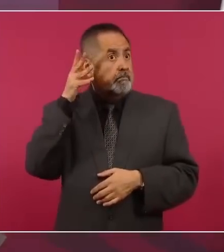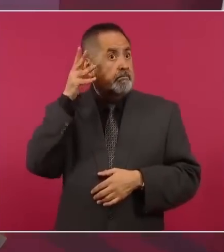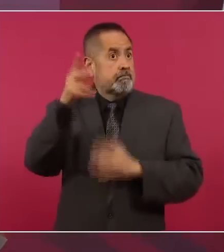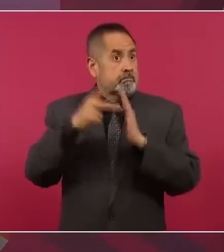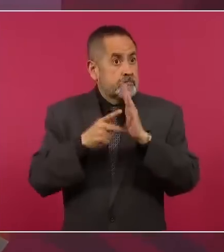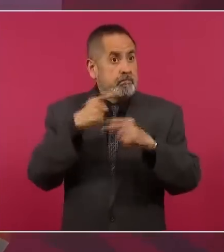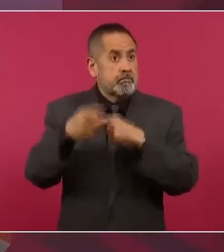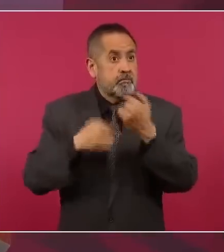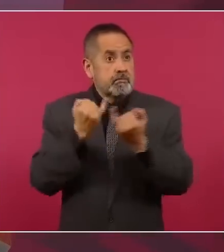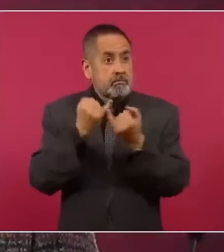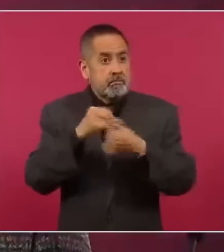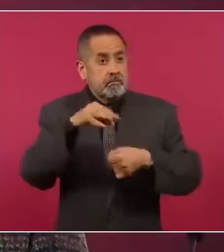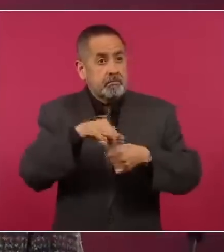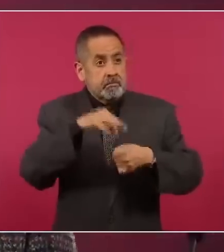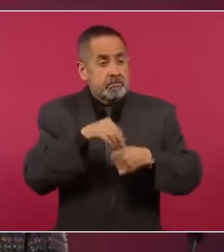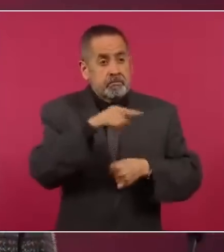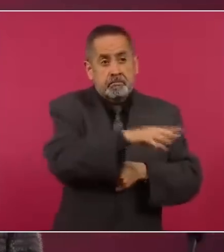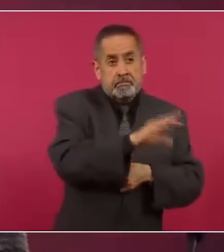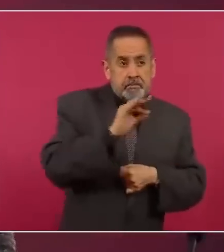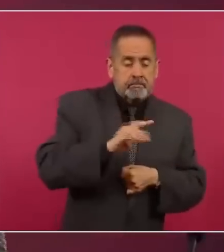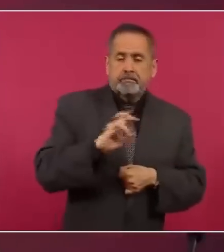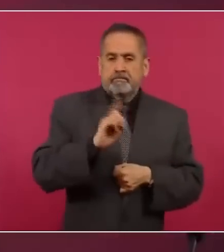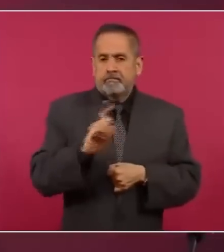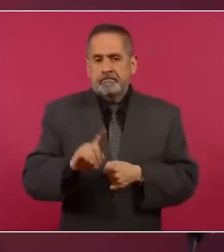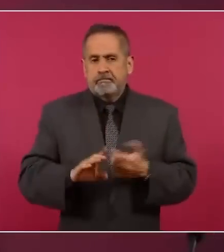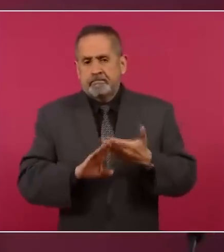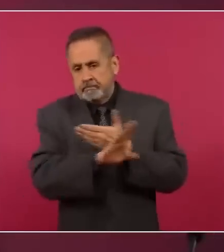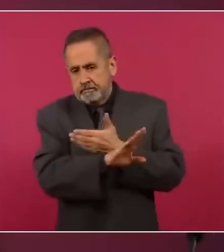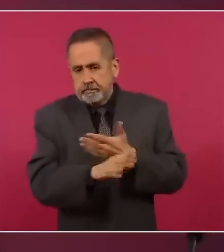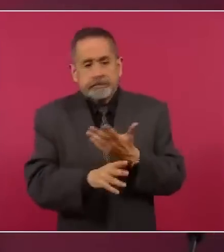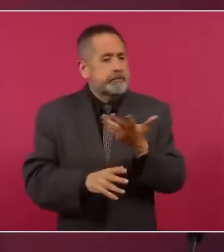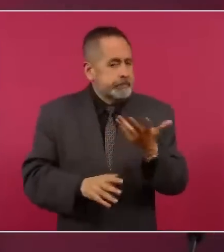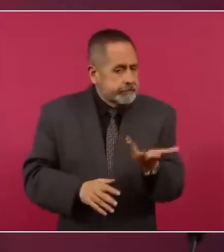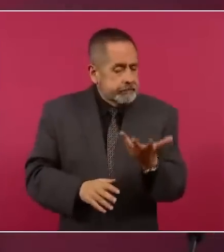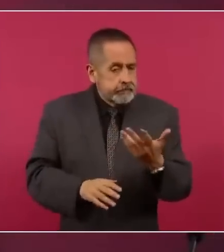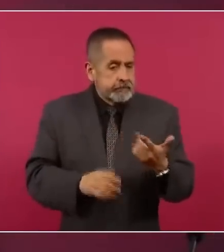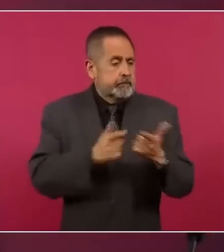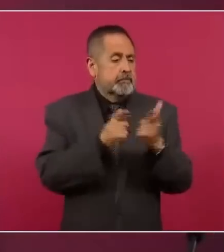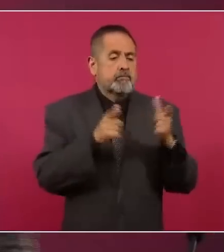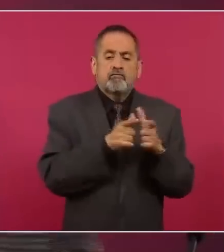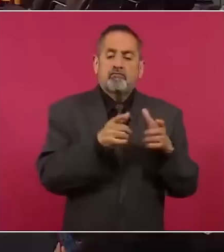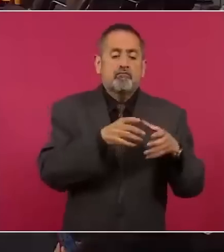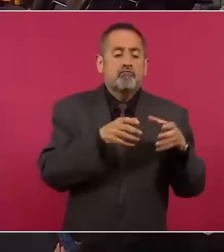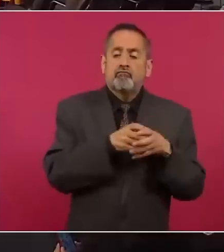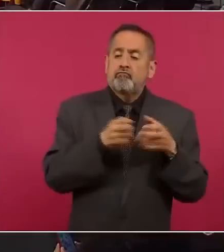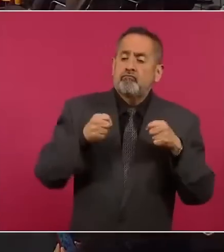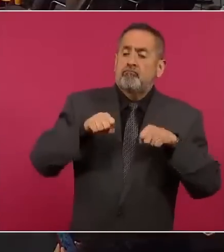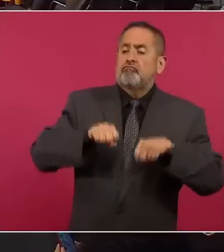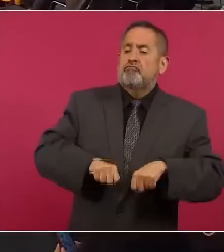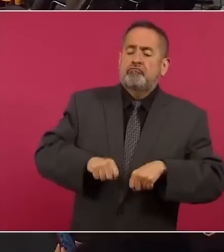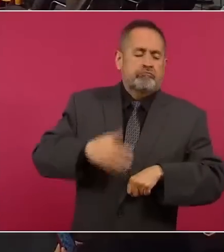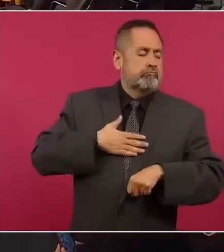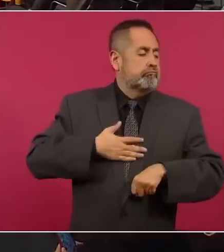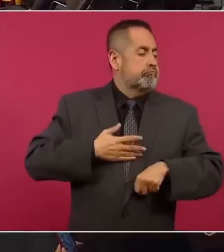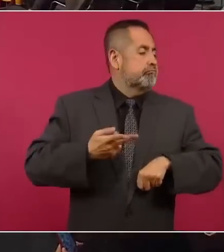para que las élites no se sientan intocables,